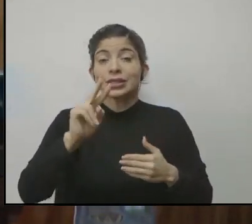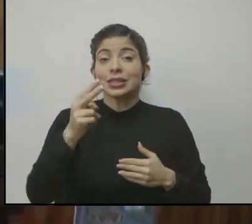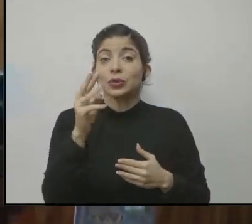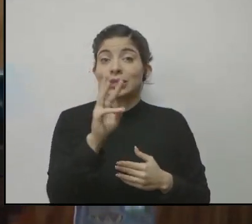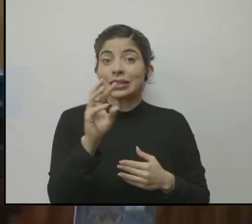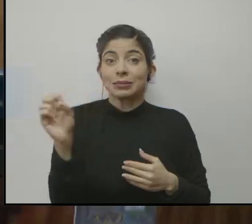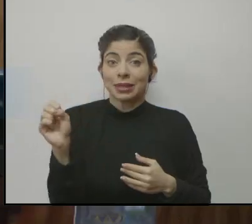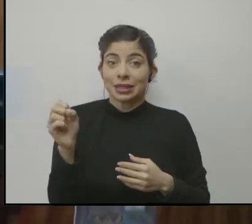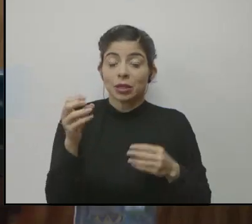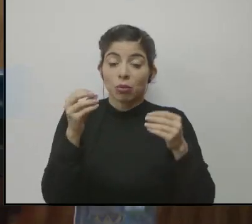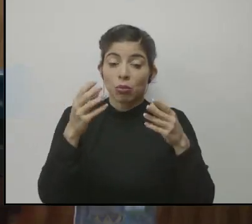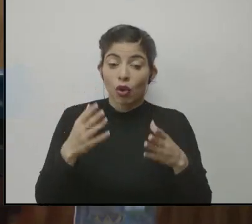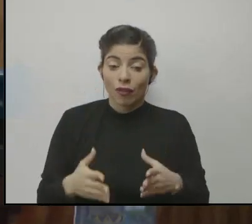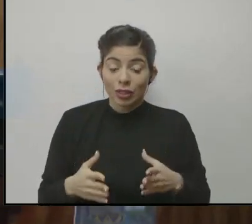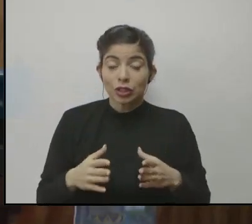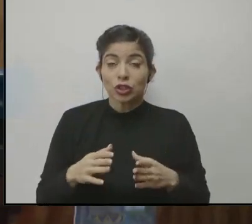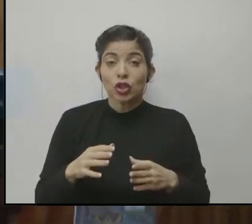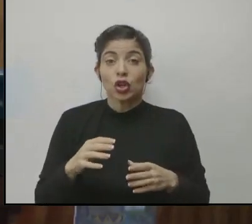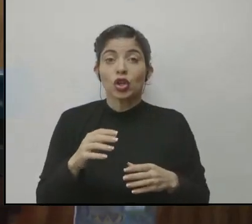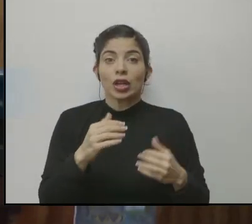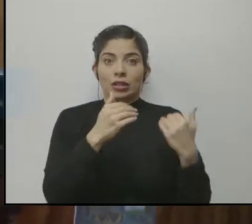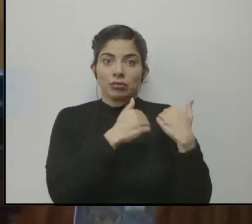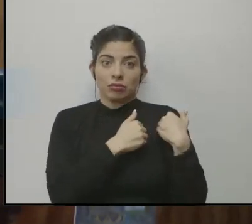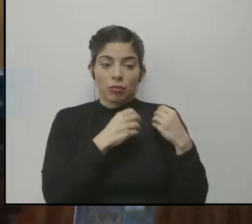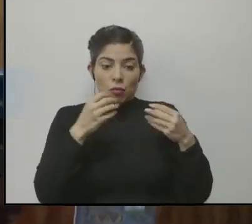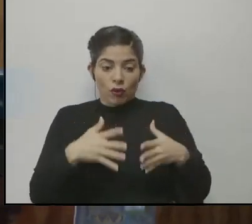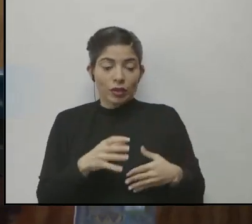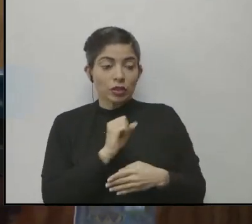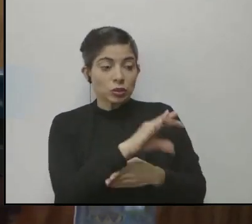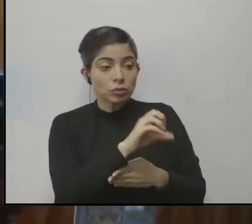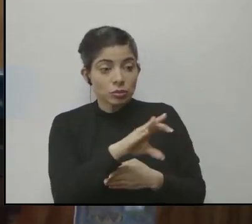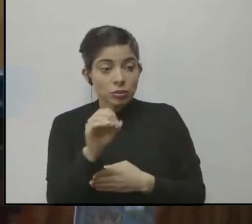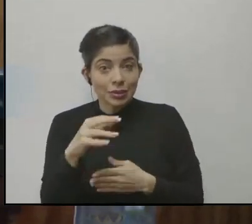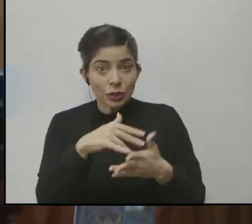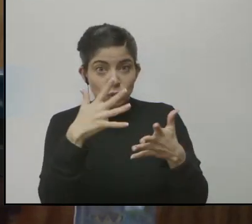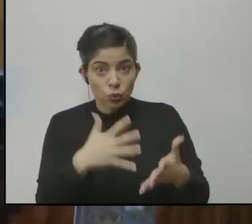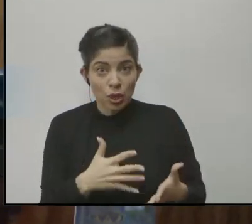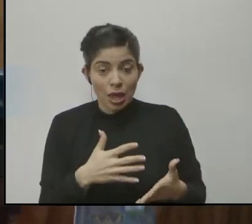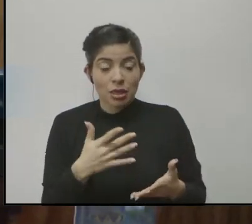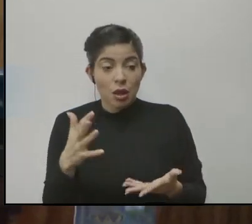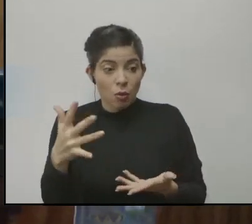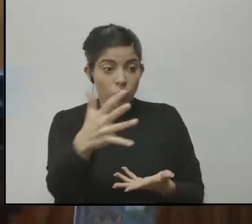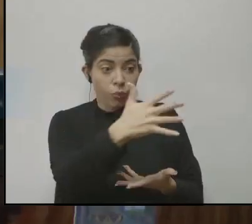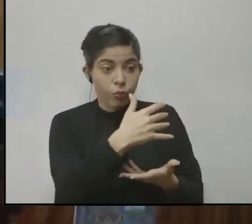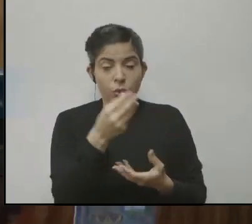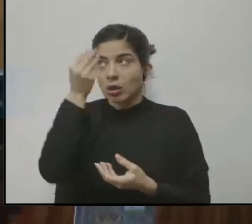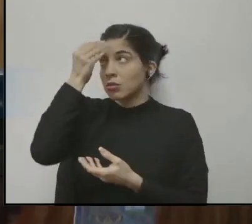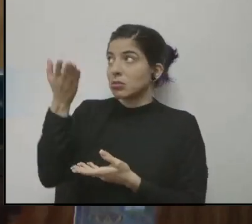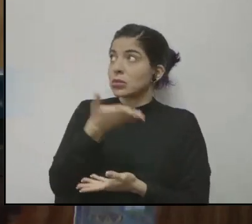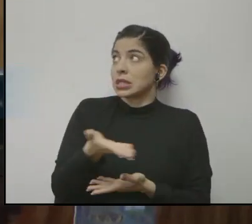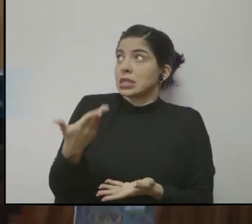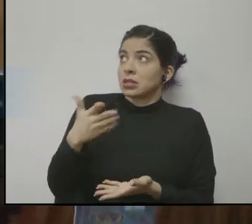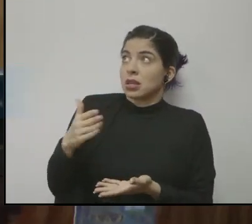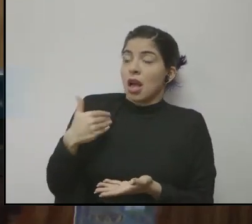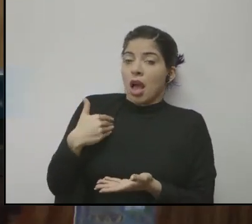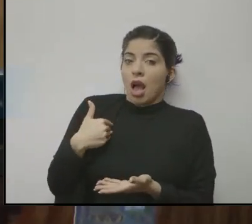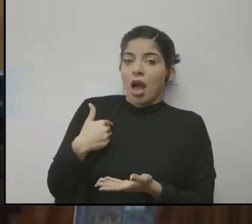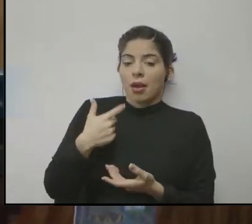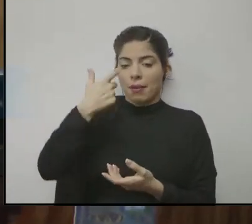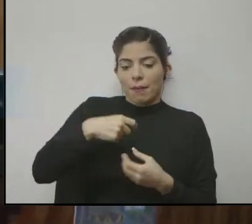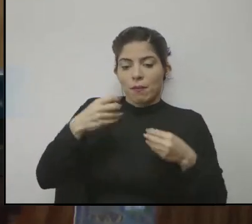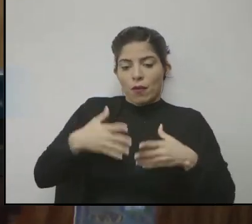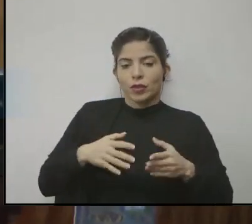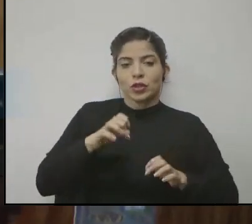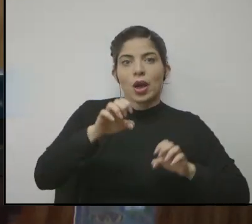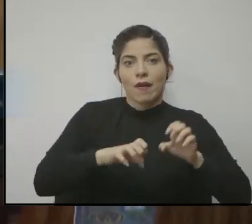que los docentes envían a los estudiantes es muy importante que los reporten elaborados para que el docente pueda ir haciendo estas valoraciones. Tiene